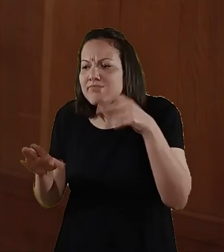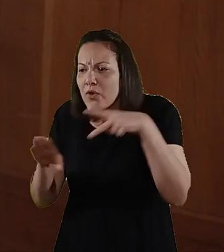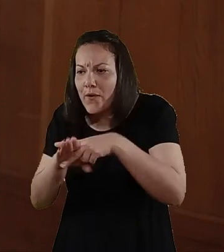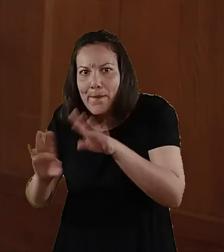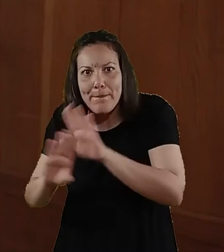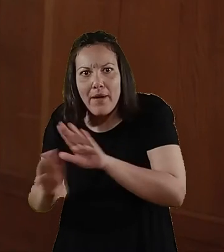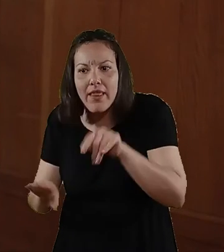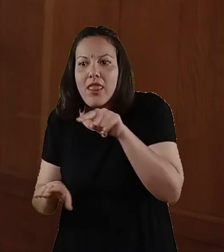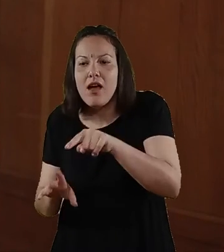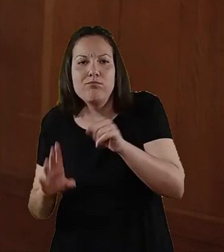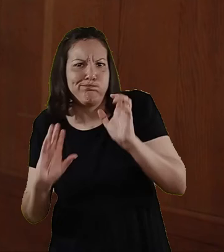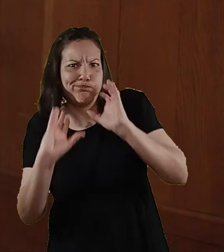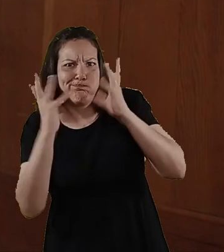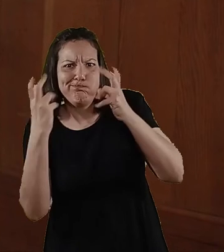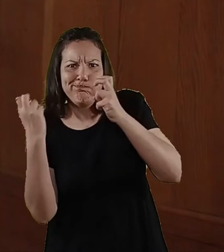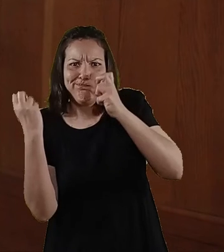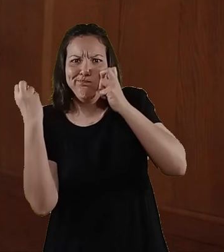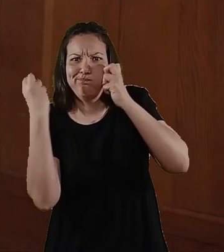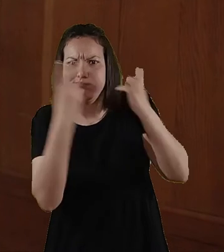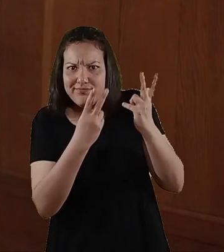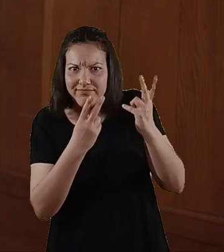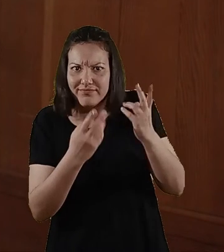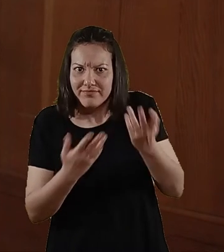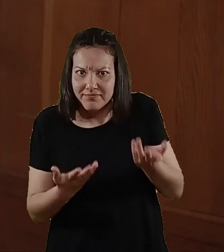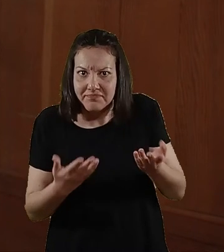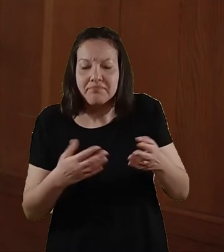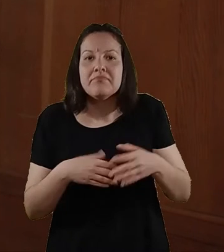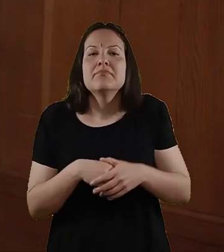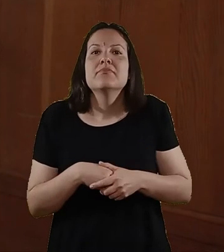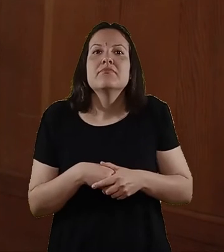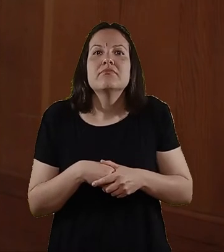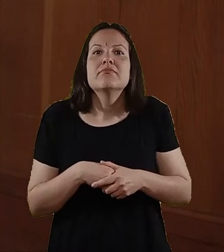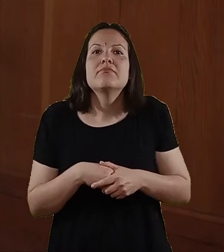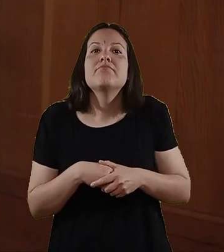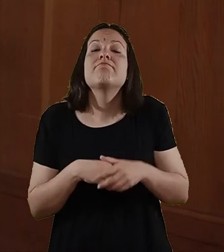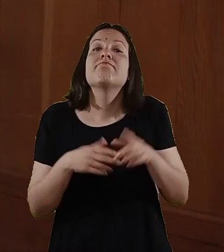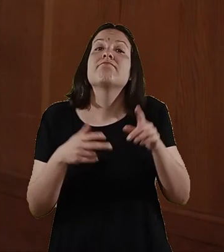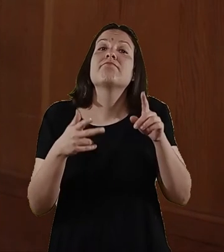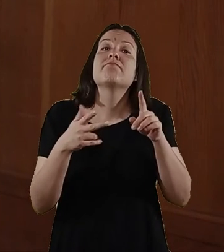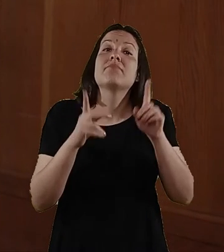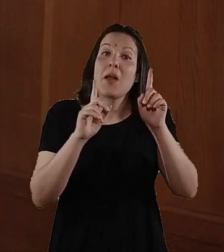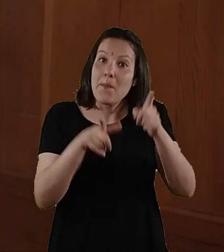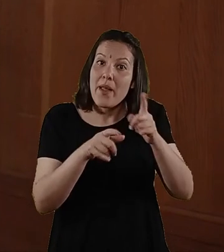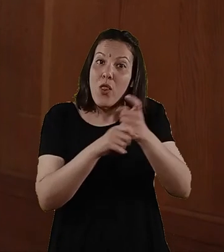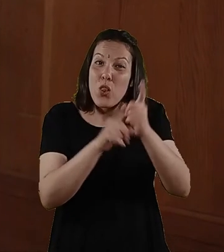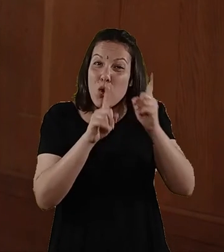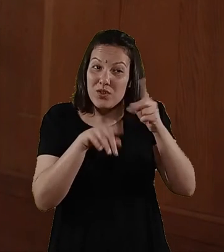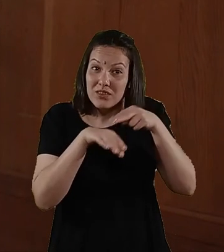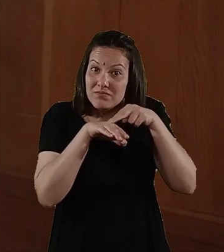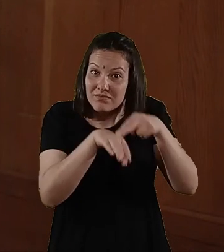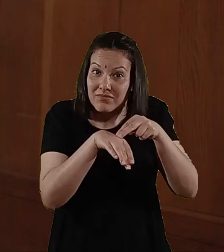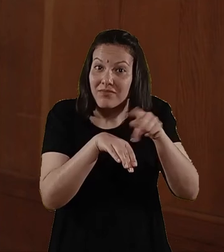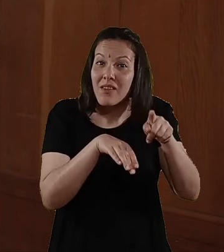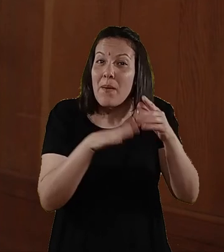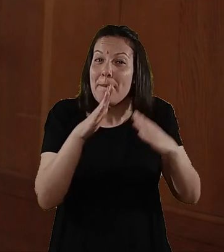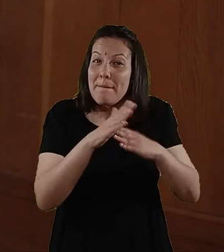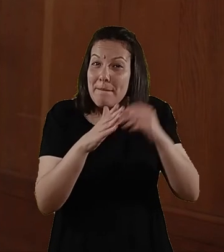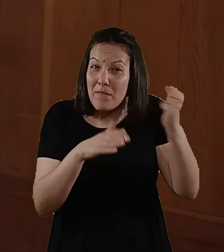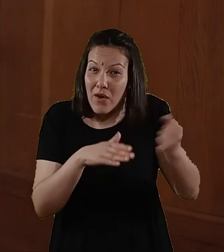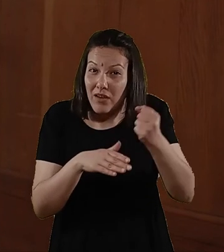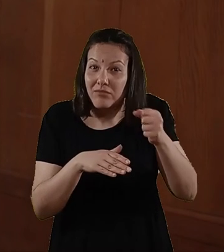el enojo también el acercarnos y decir que se desconecten. Y algo para los docentes fundamental